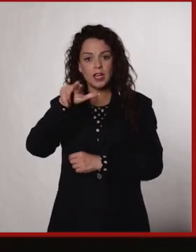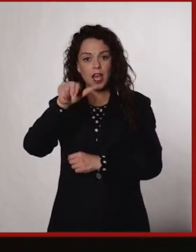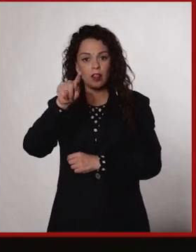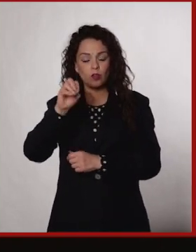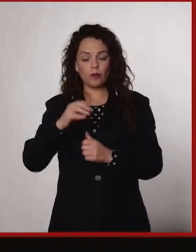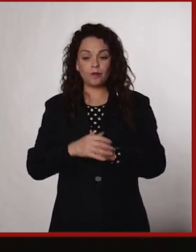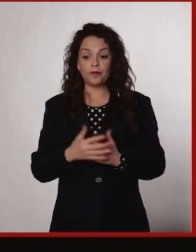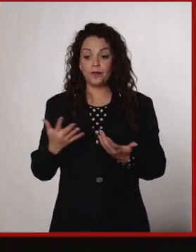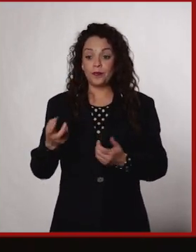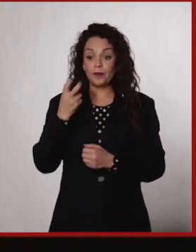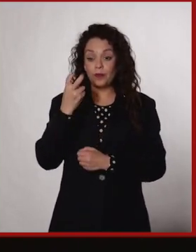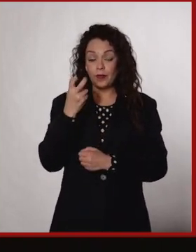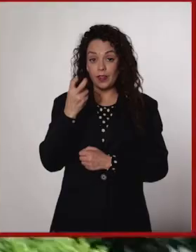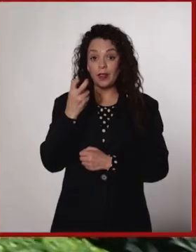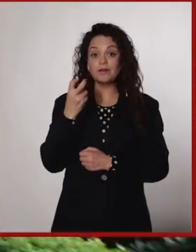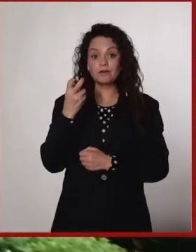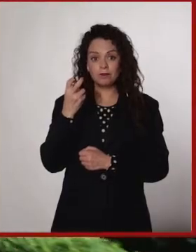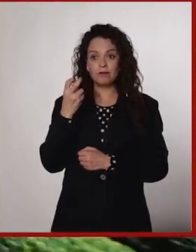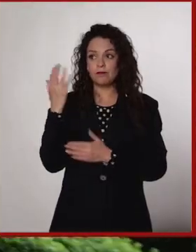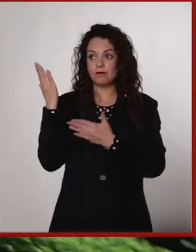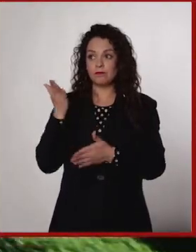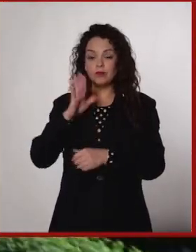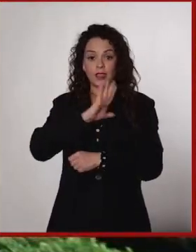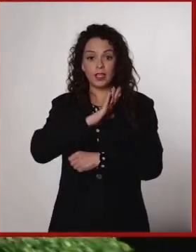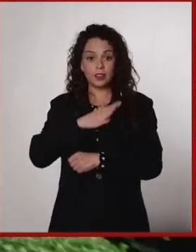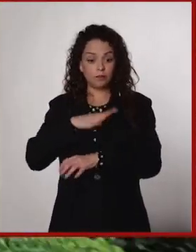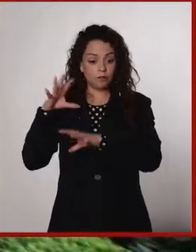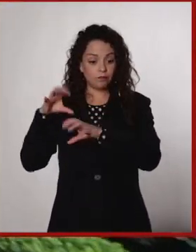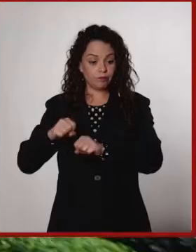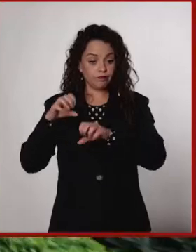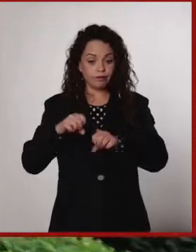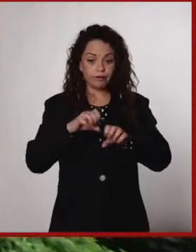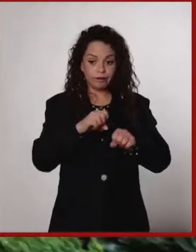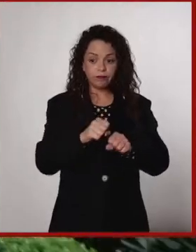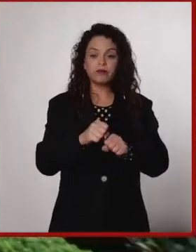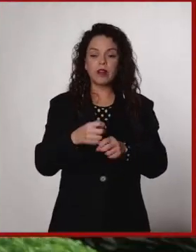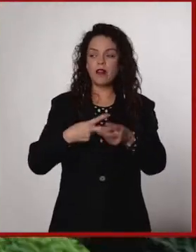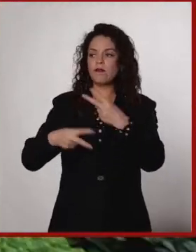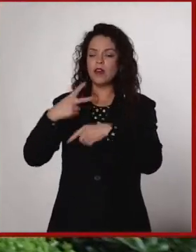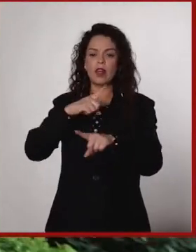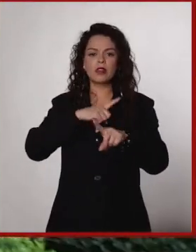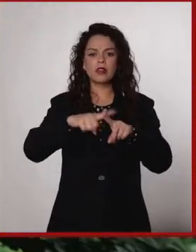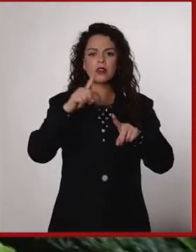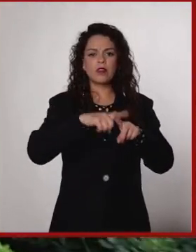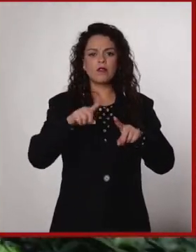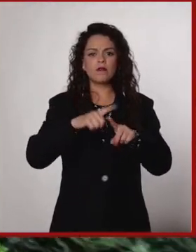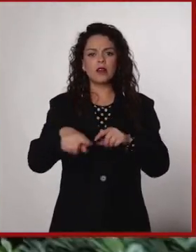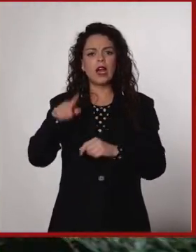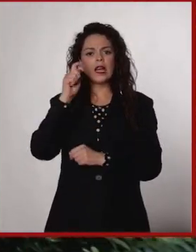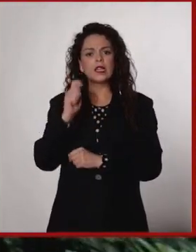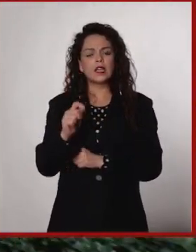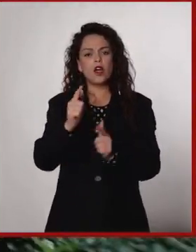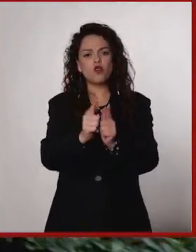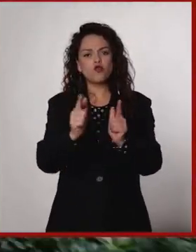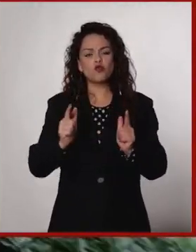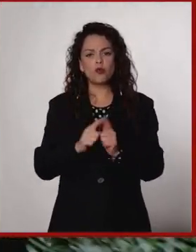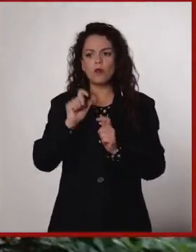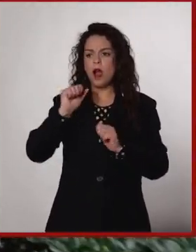Con la conquista llegaron primero varias cofradías, varios